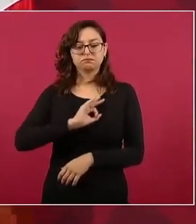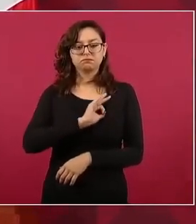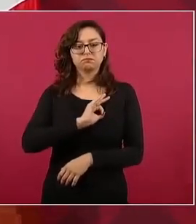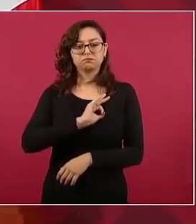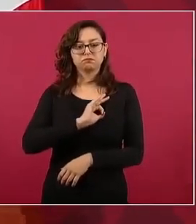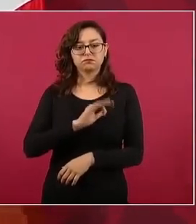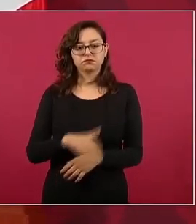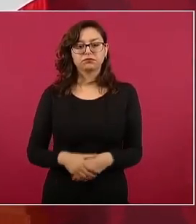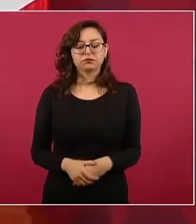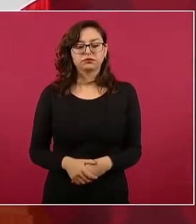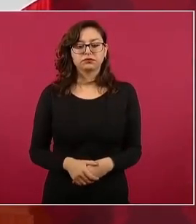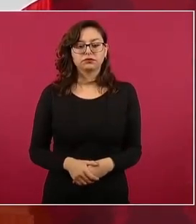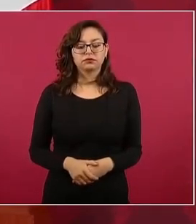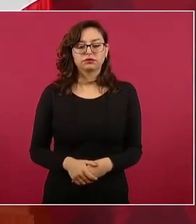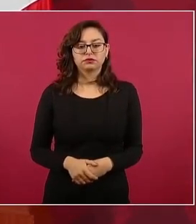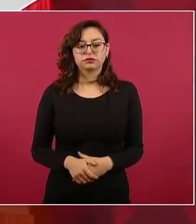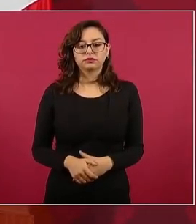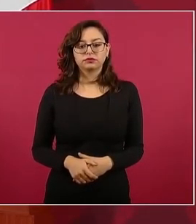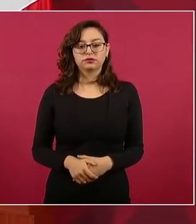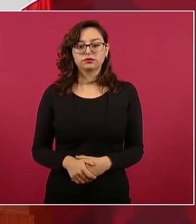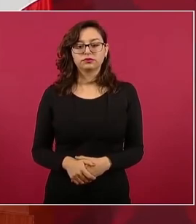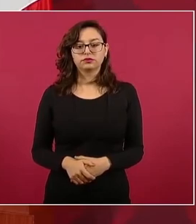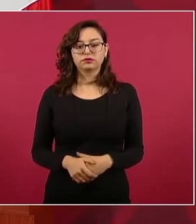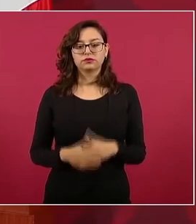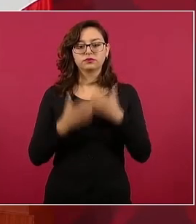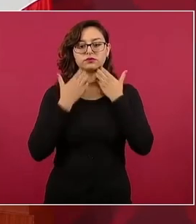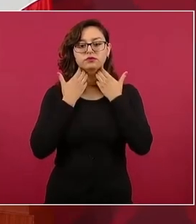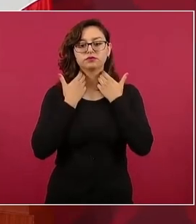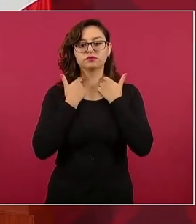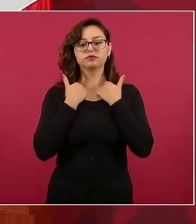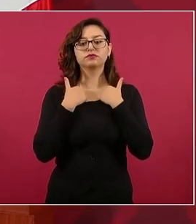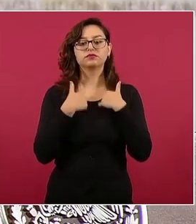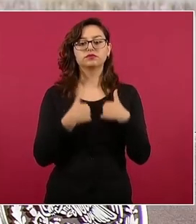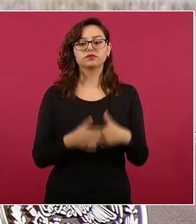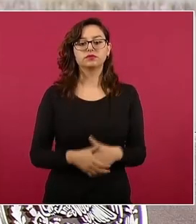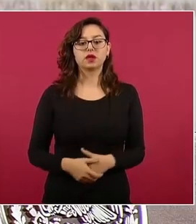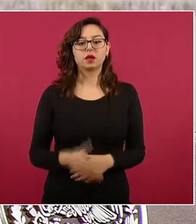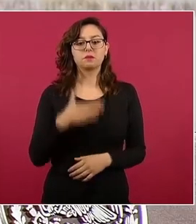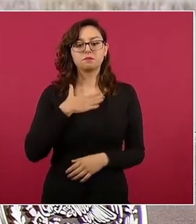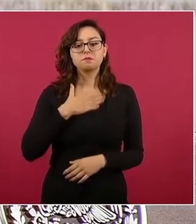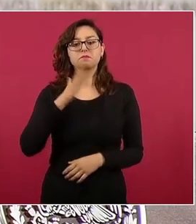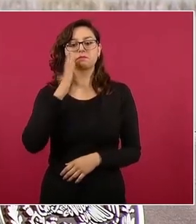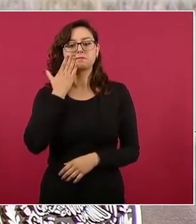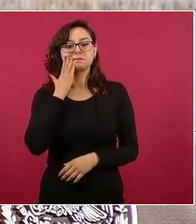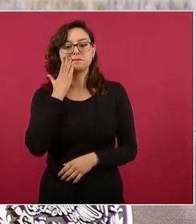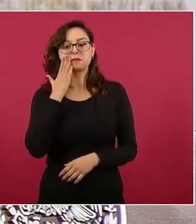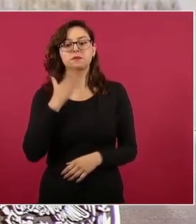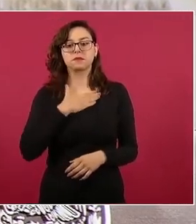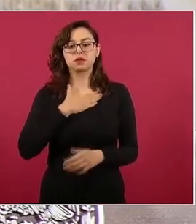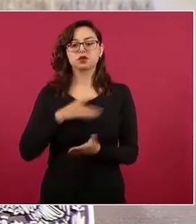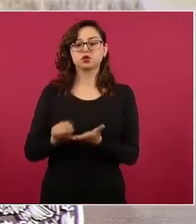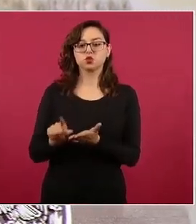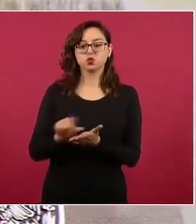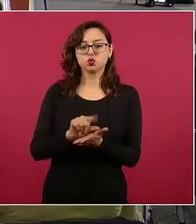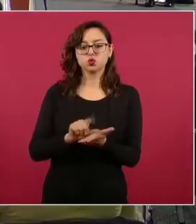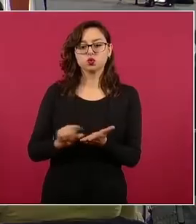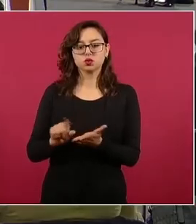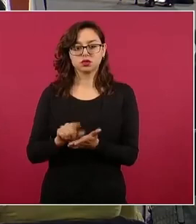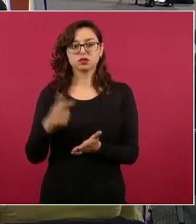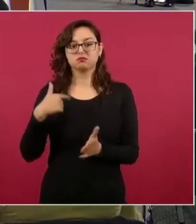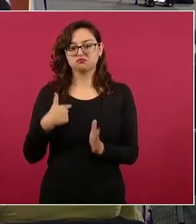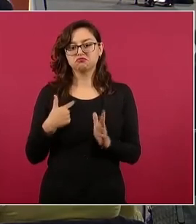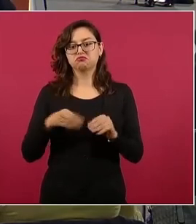mi face y en el twitter este